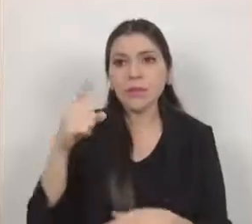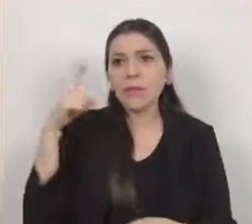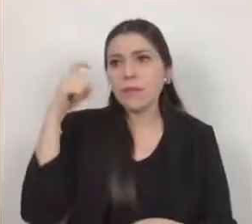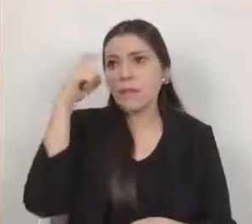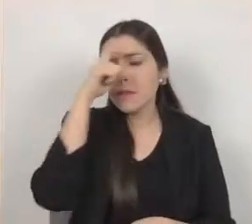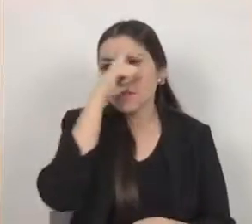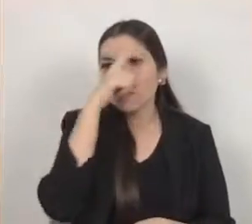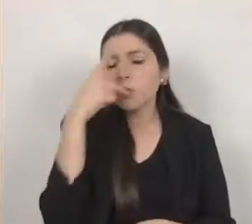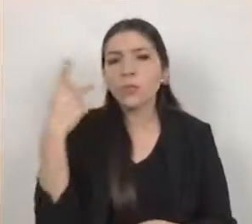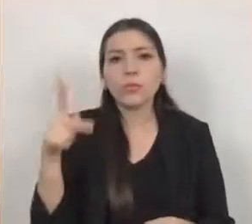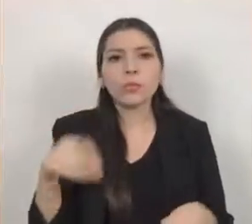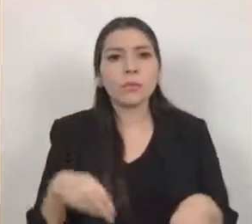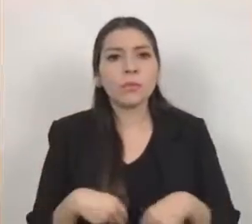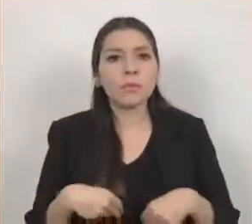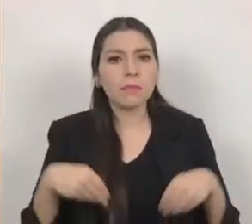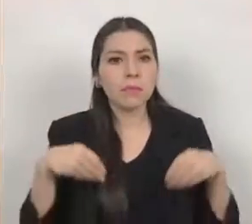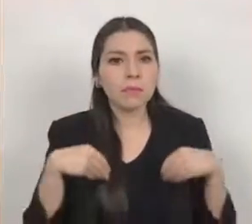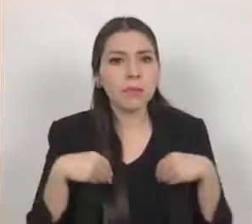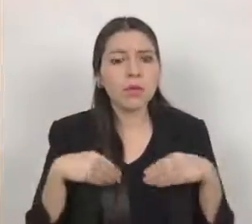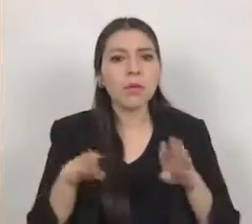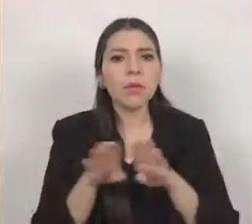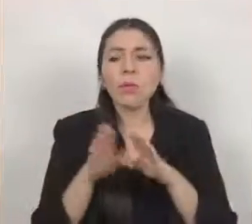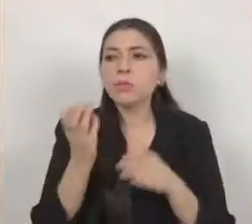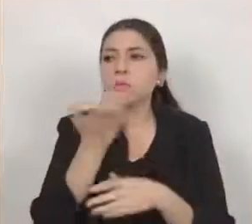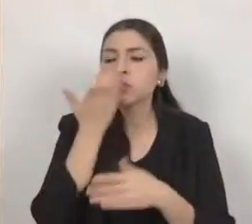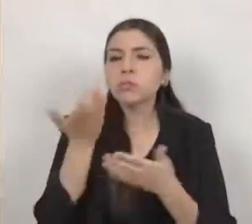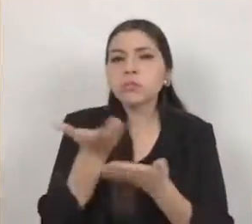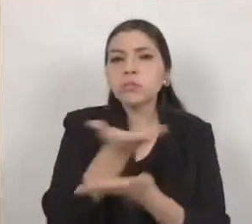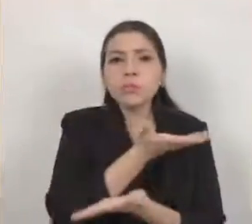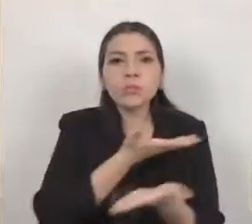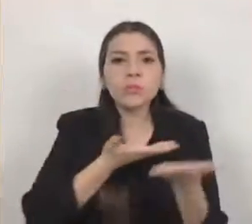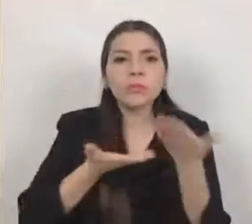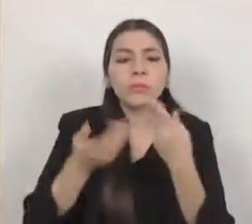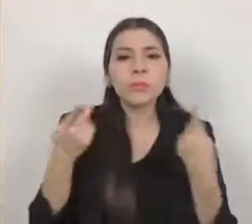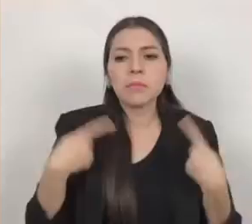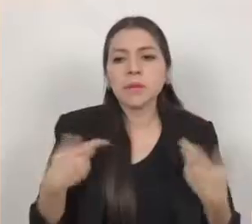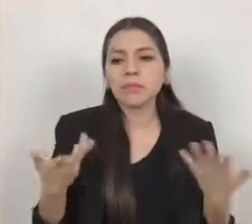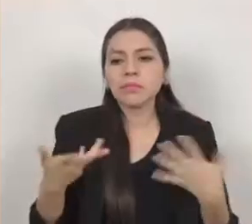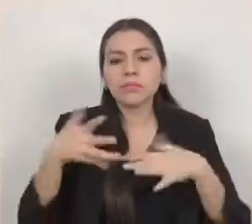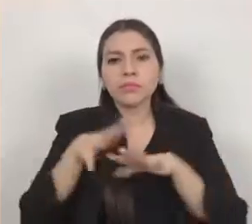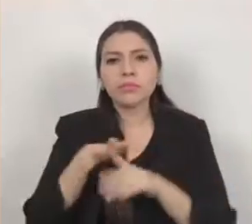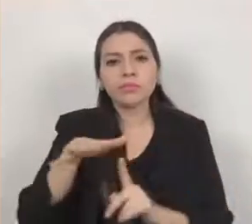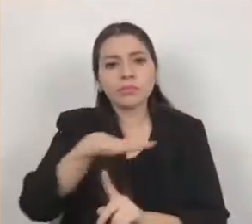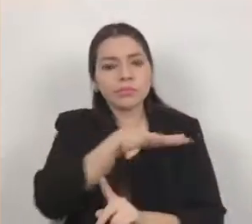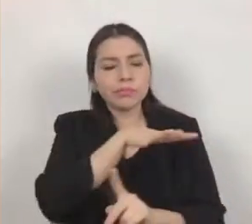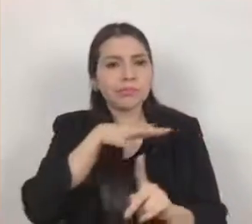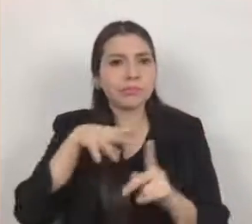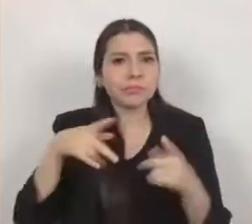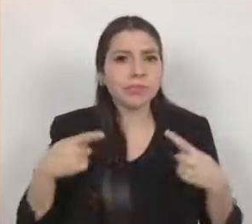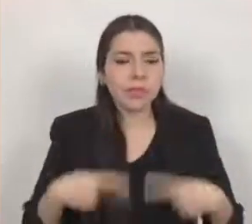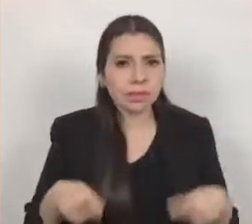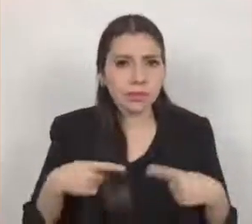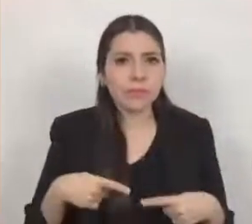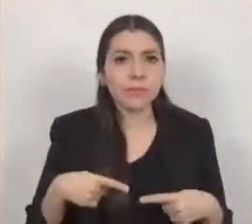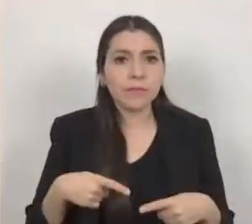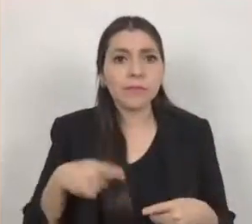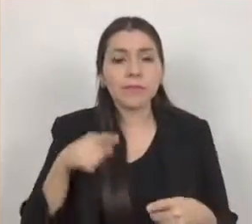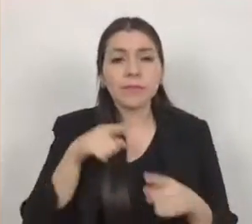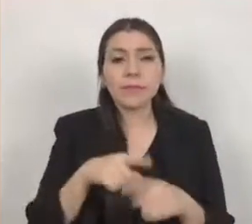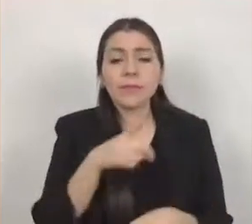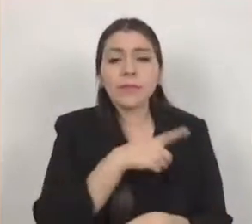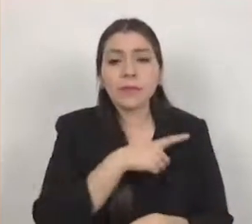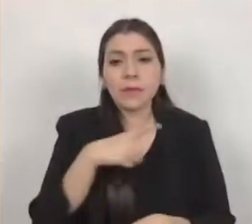y convivencia de una persona que vive en la sociedad y debería ser una constante que la agenda